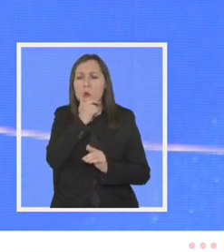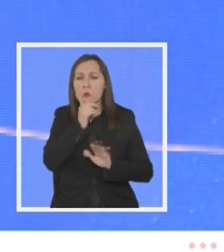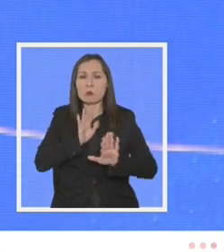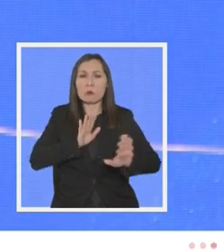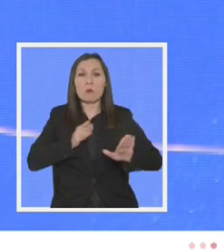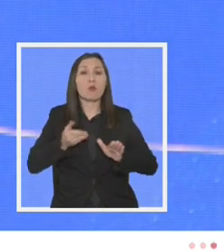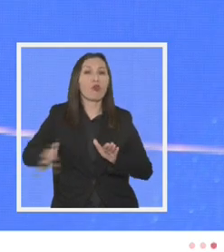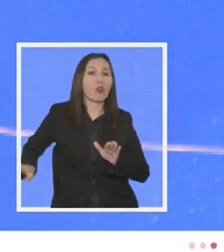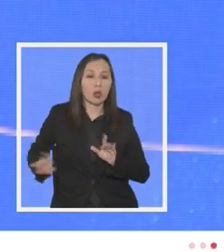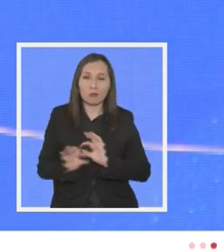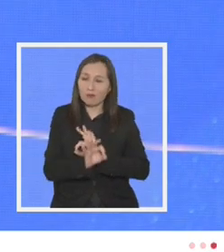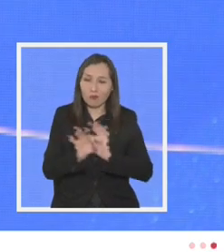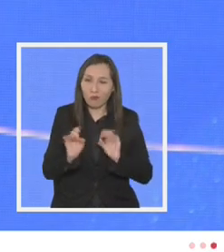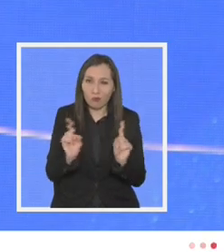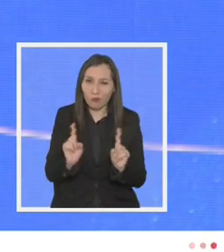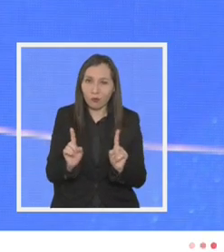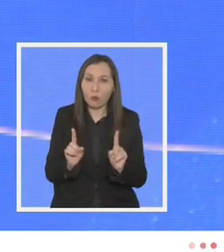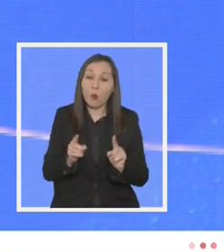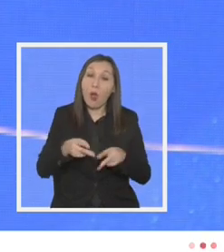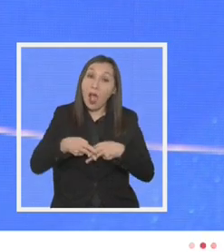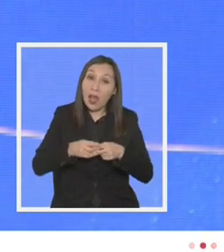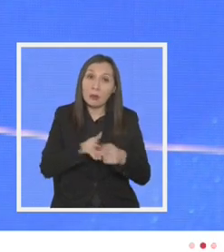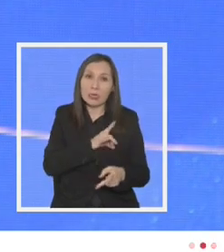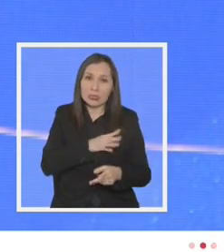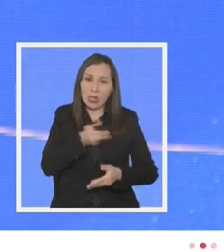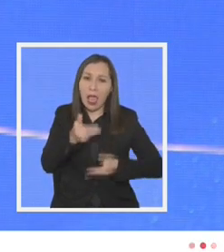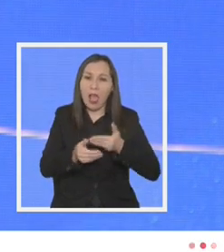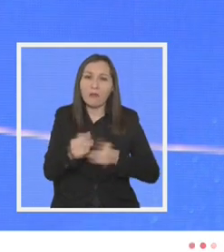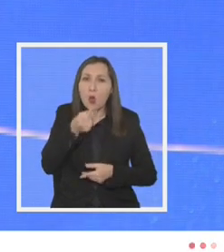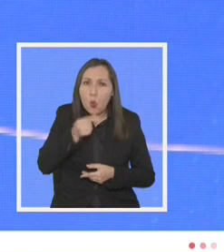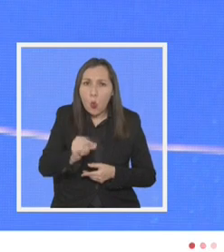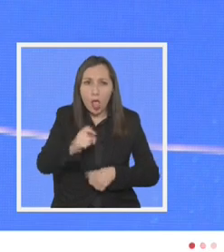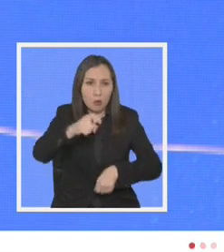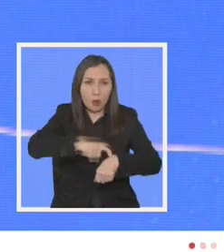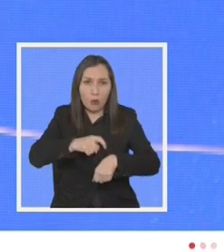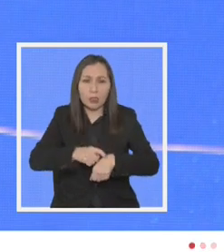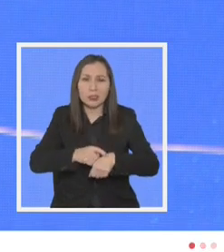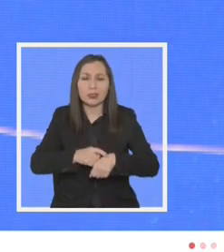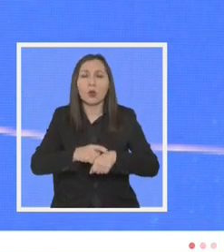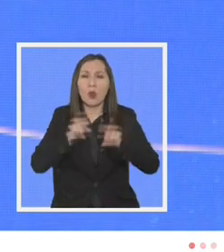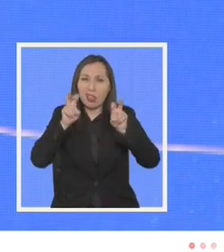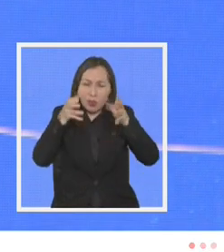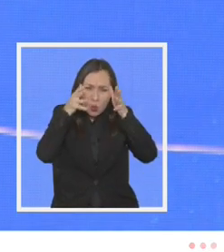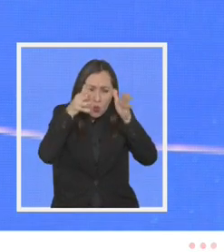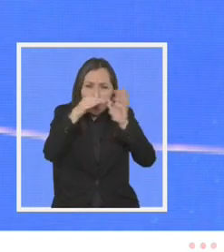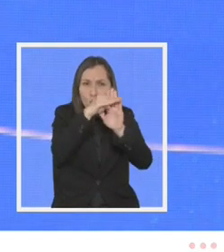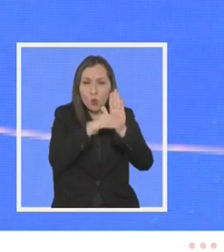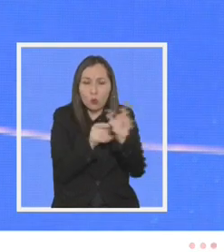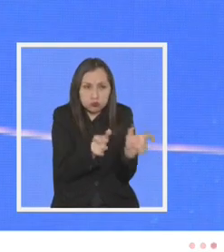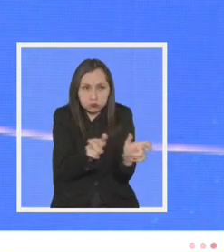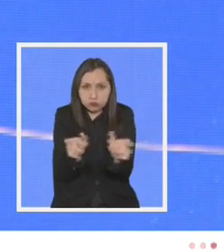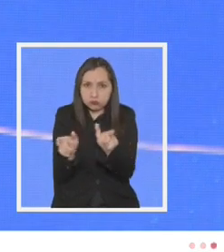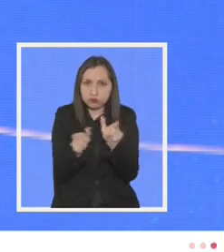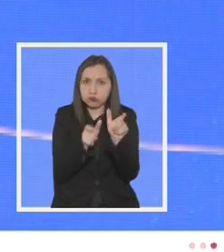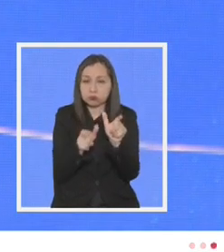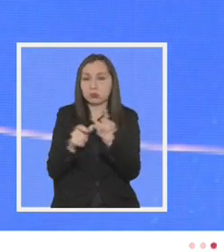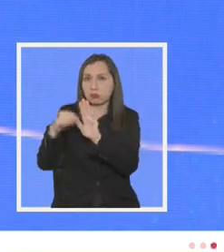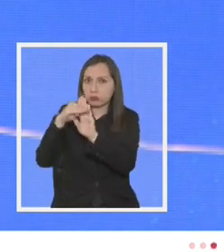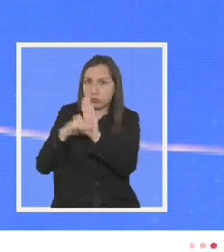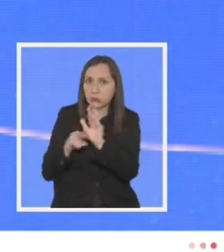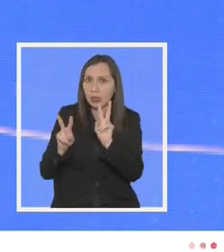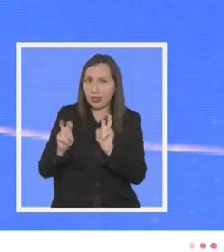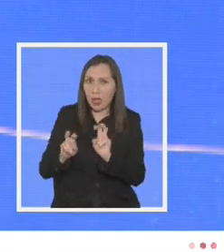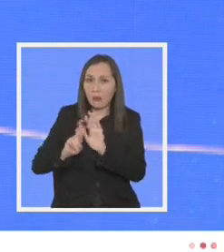exclusiones como una herramienta para que Chile avance en el corto plazo con una fuerte agenda de seguridad una agenda